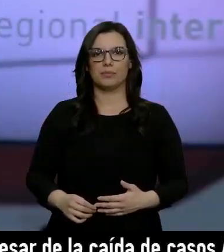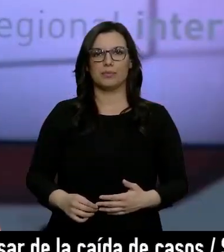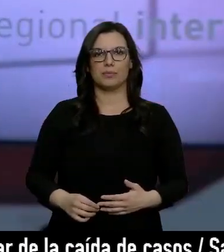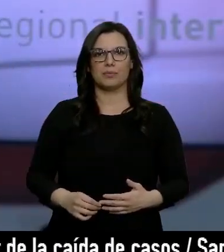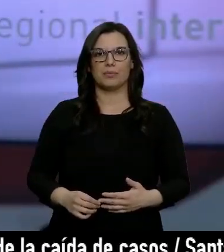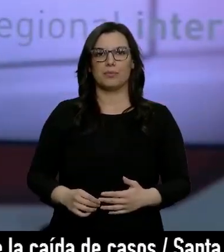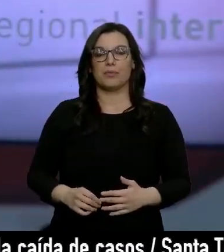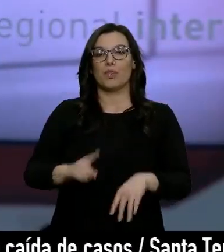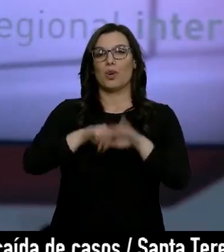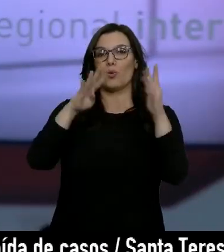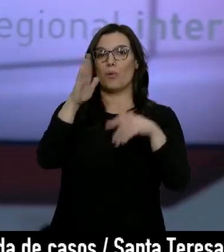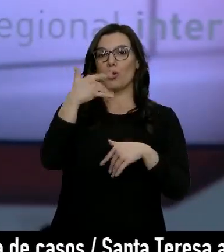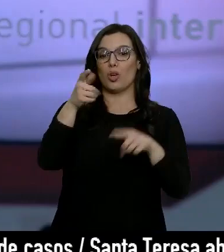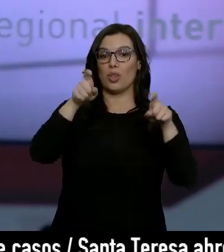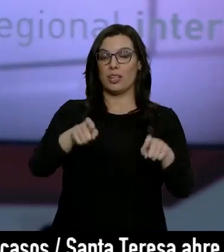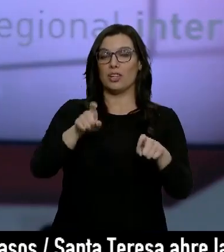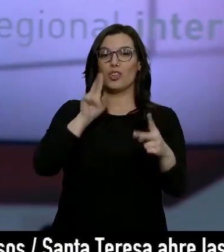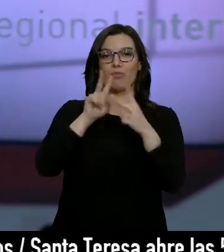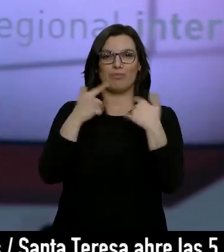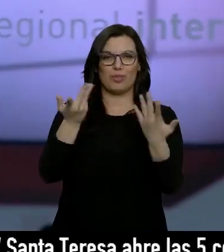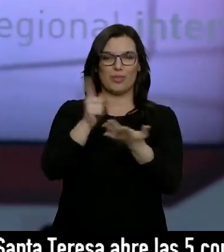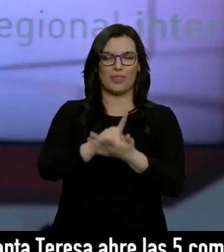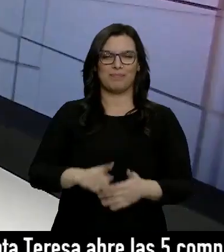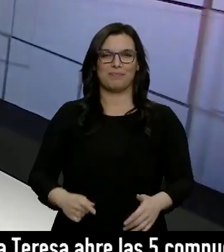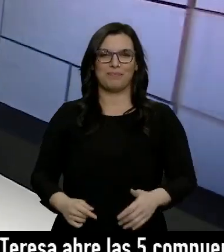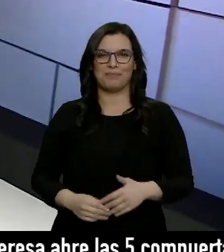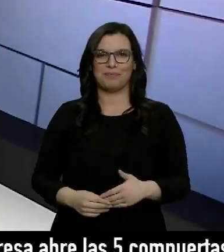9 menos 5 de la mañana, hacemos una pausa, enseguida volvemos.